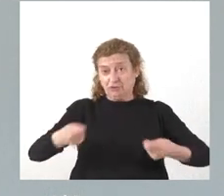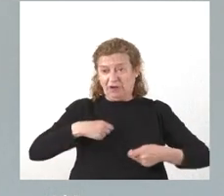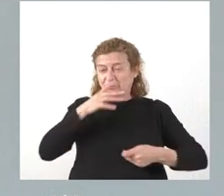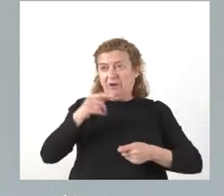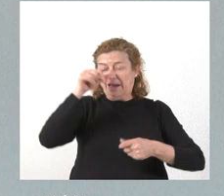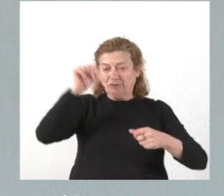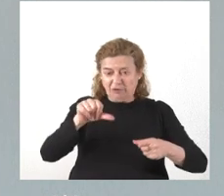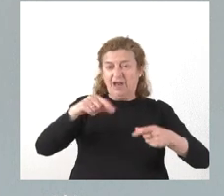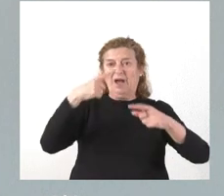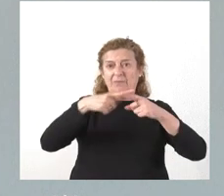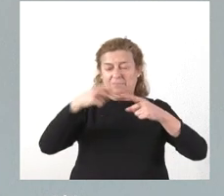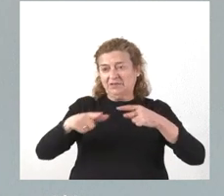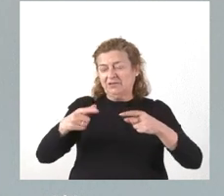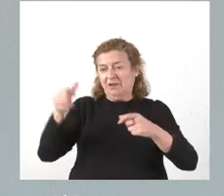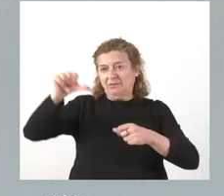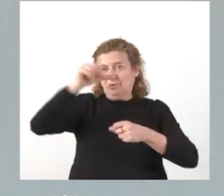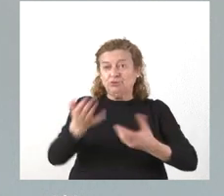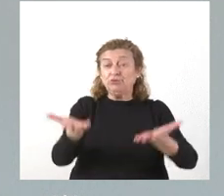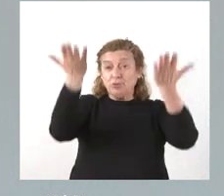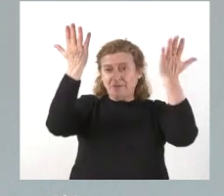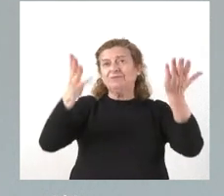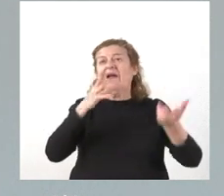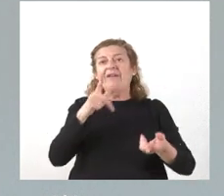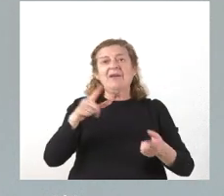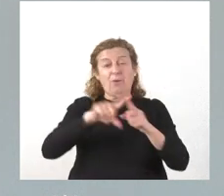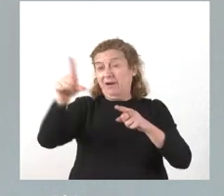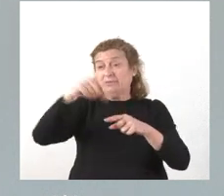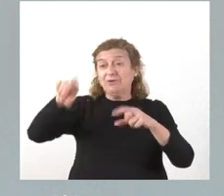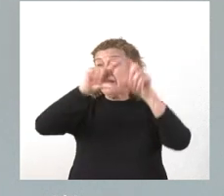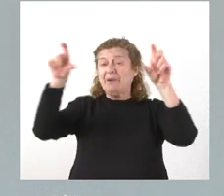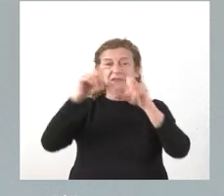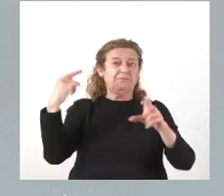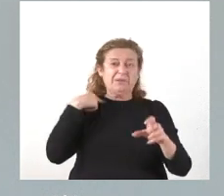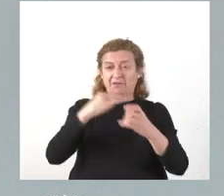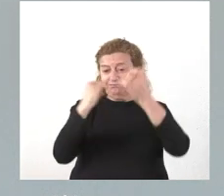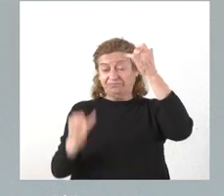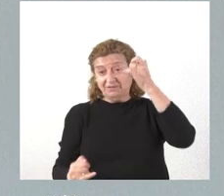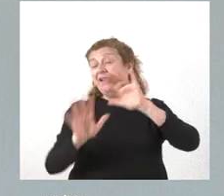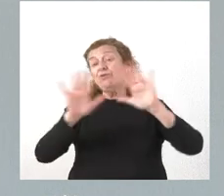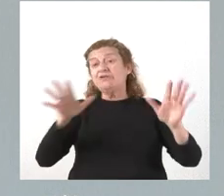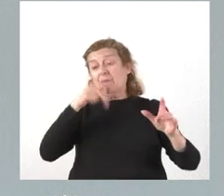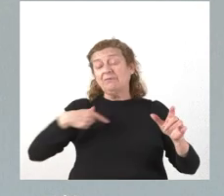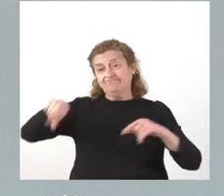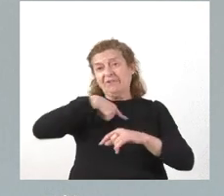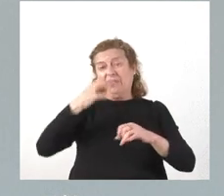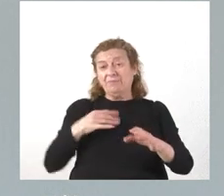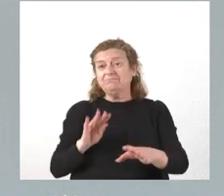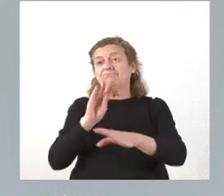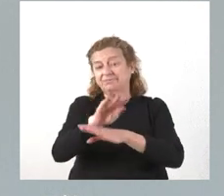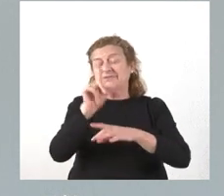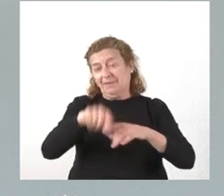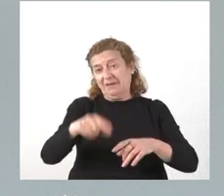vinculado al coste del combustible y energía, pues se ha hecho aumentar el déficit y, por tanto, incrementar también las aportaciones económicas a los